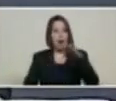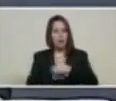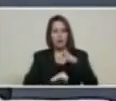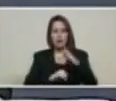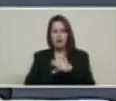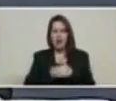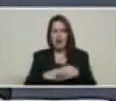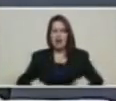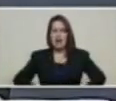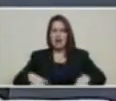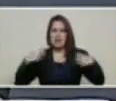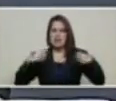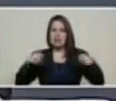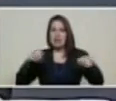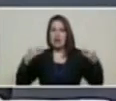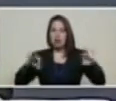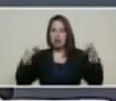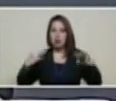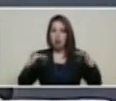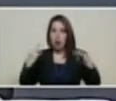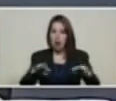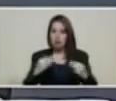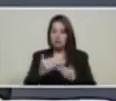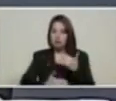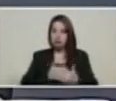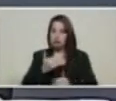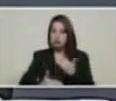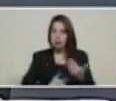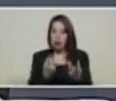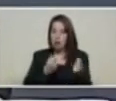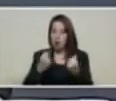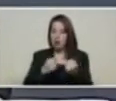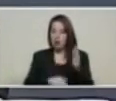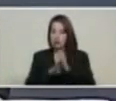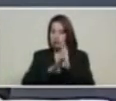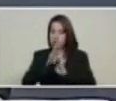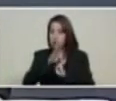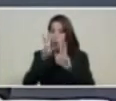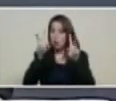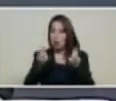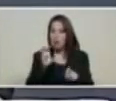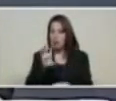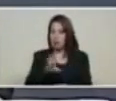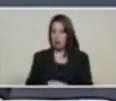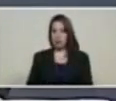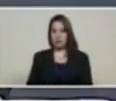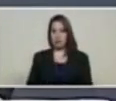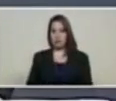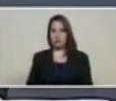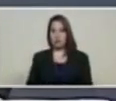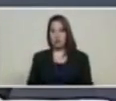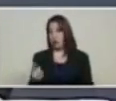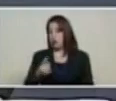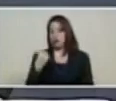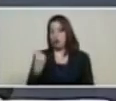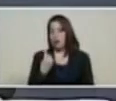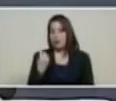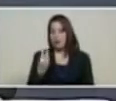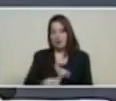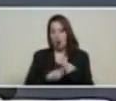y echarla a andar como poder monetario nuevo de un país solo Venezuela